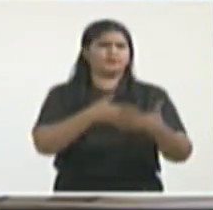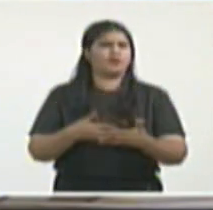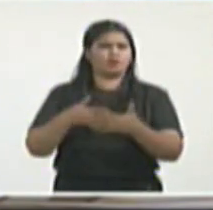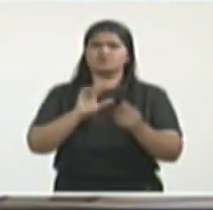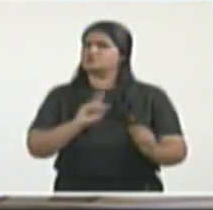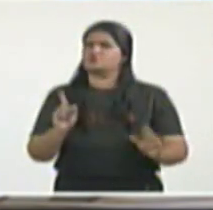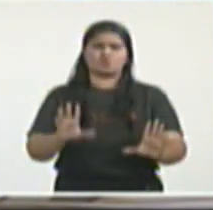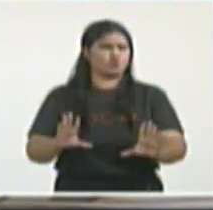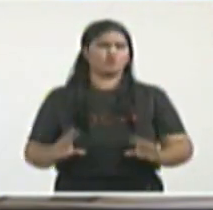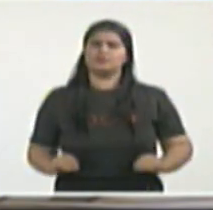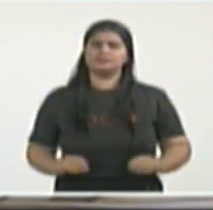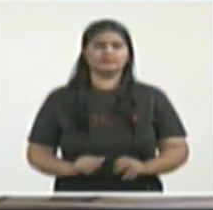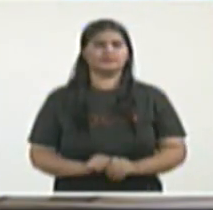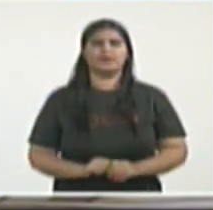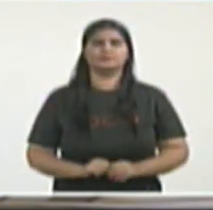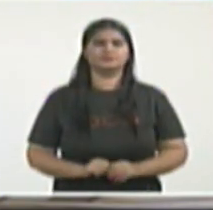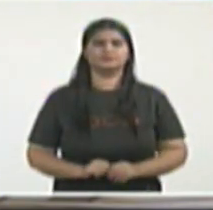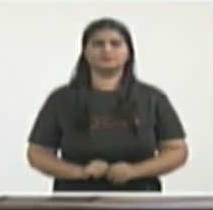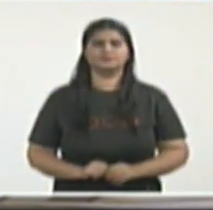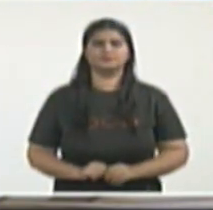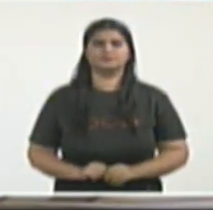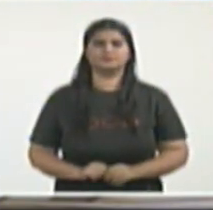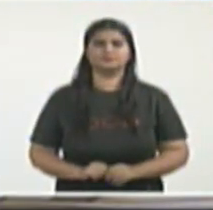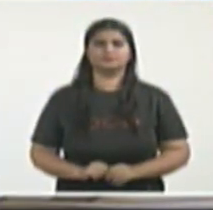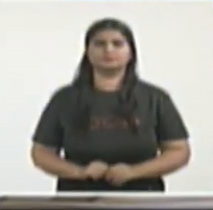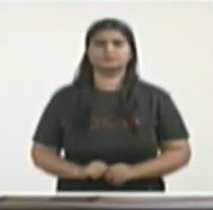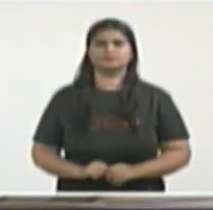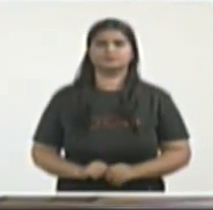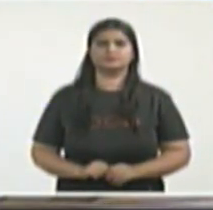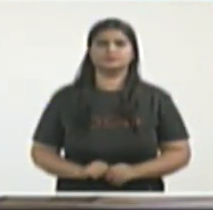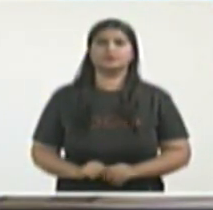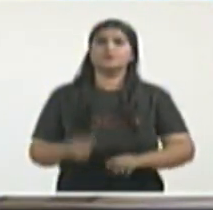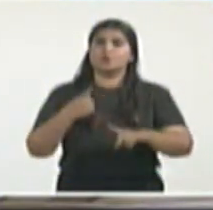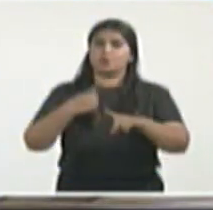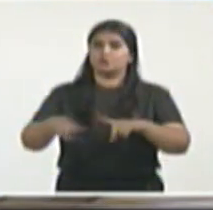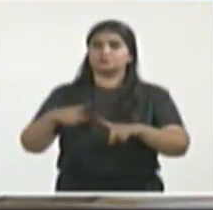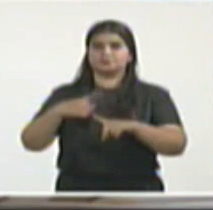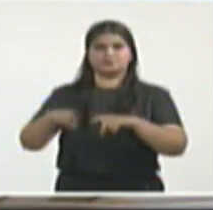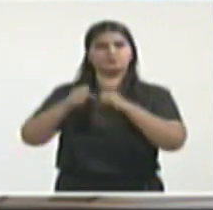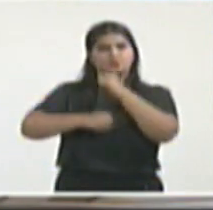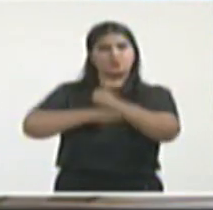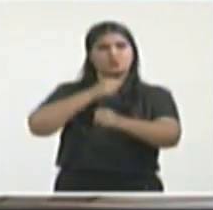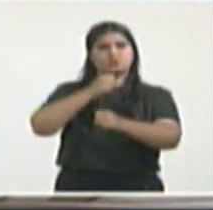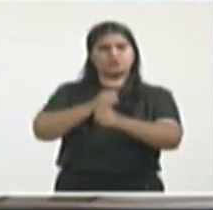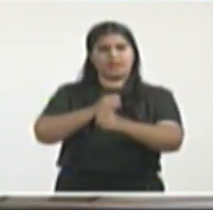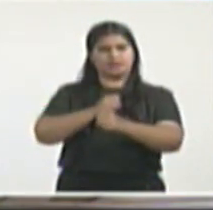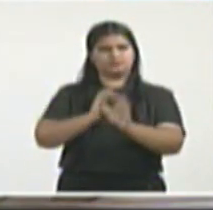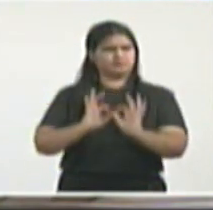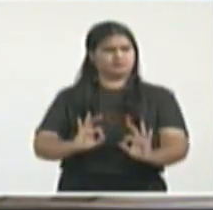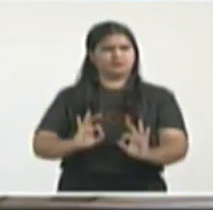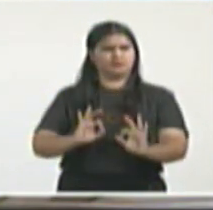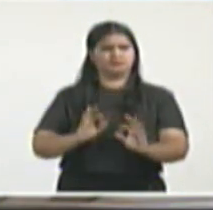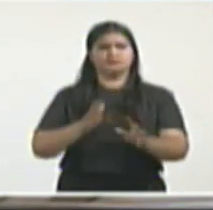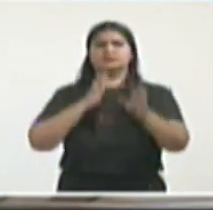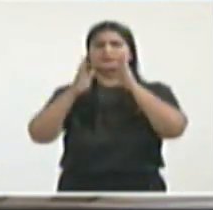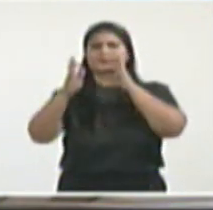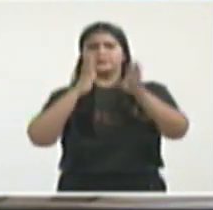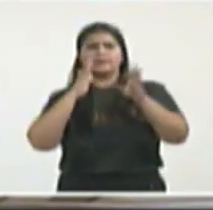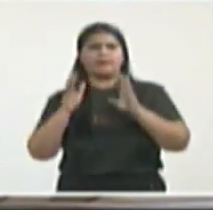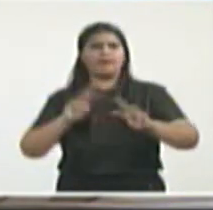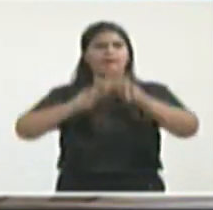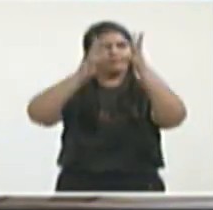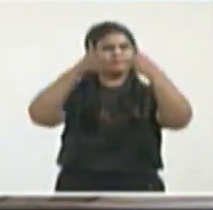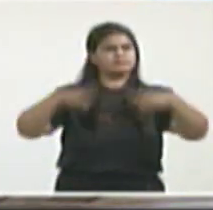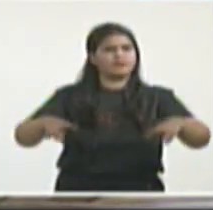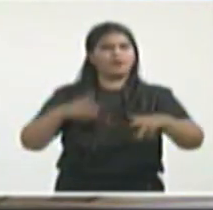manera activa etiquetas colectivos o grupos de robots, trolls, que son